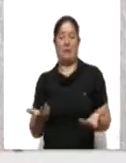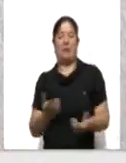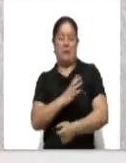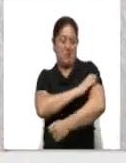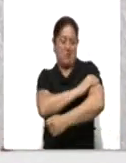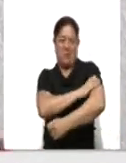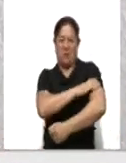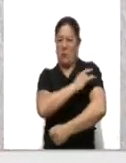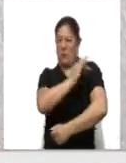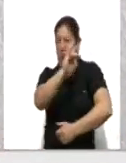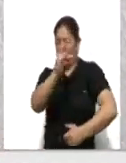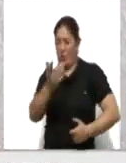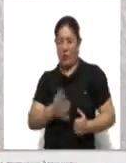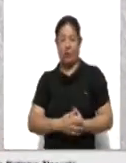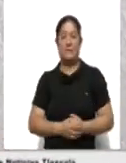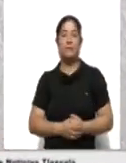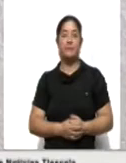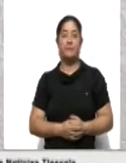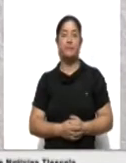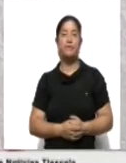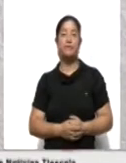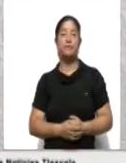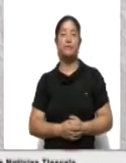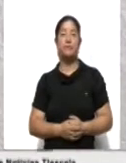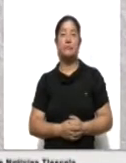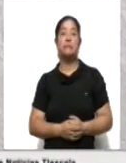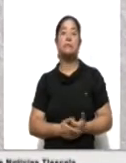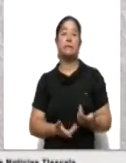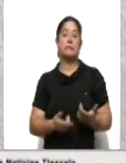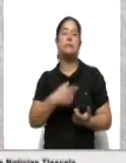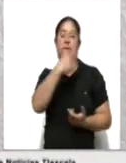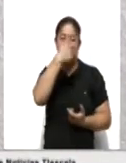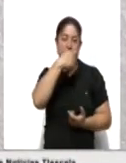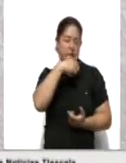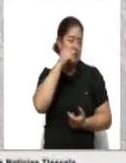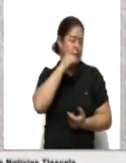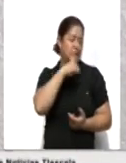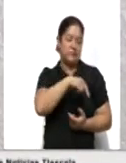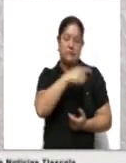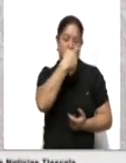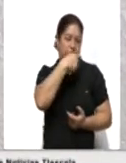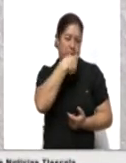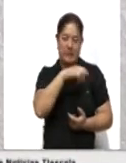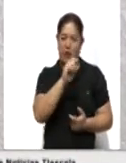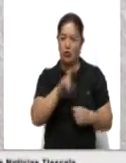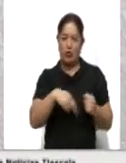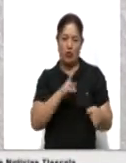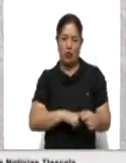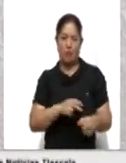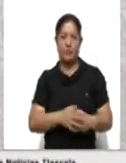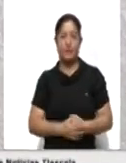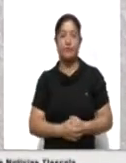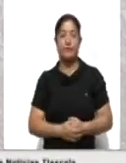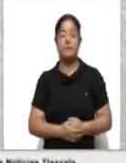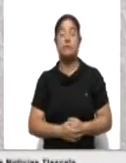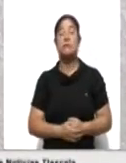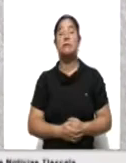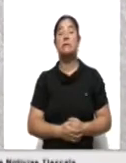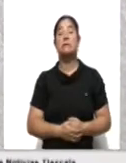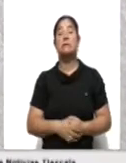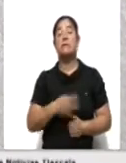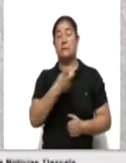etcétera. Digo, todo lo que tiene una enfermedad respiratoria cualquiera, que gripa generalmente le decimos, o catarro, eso conjunta